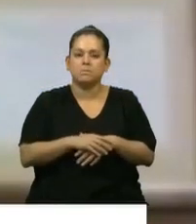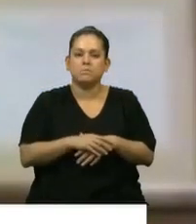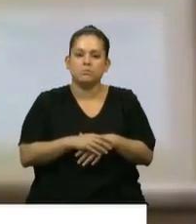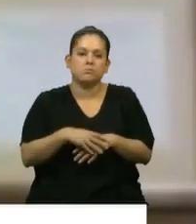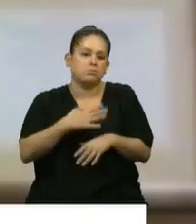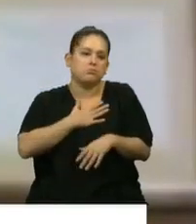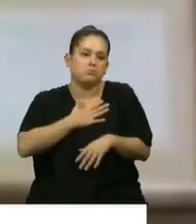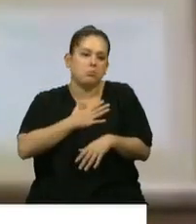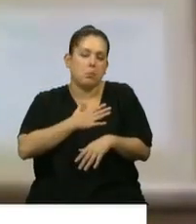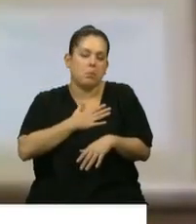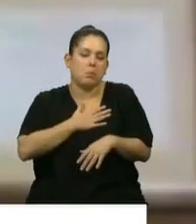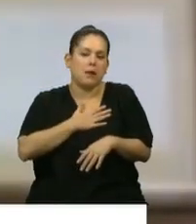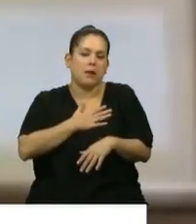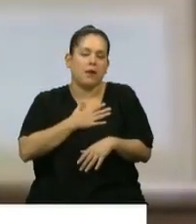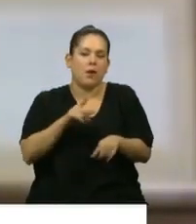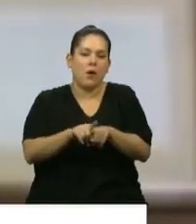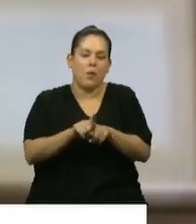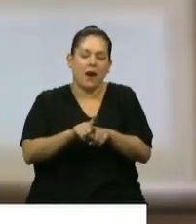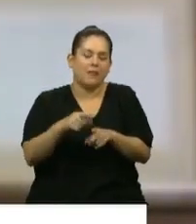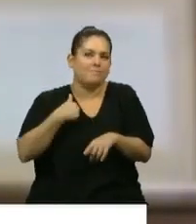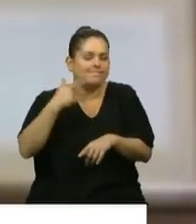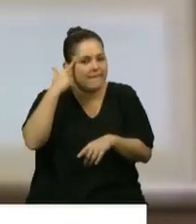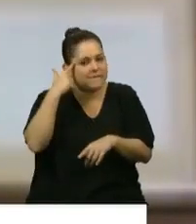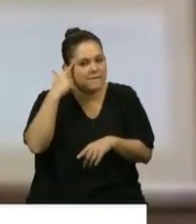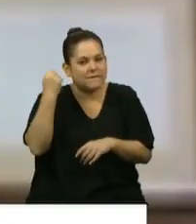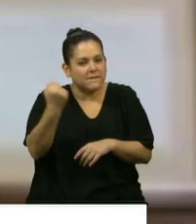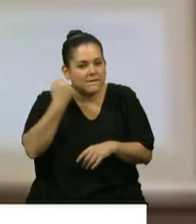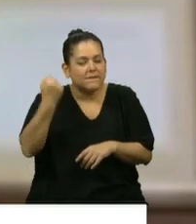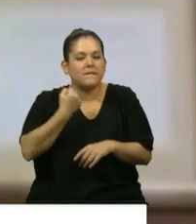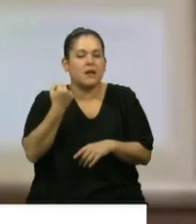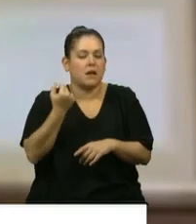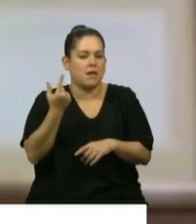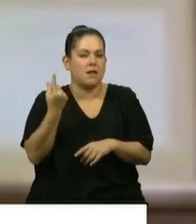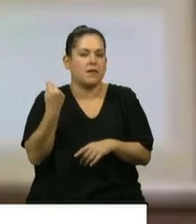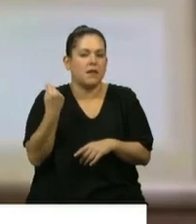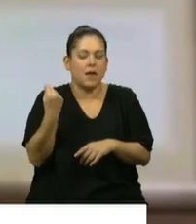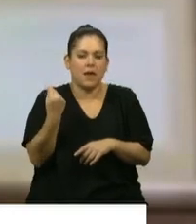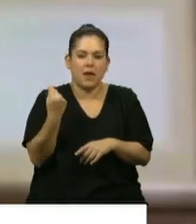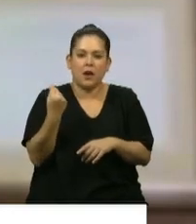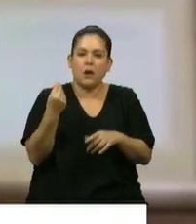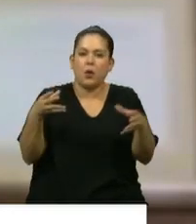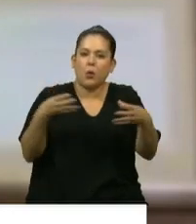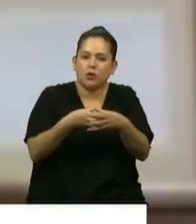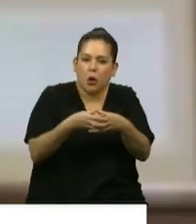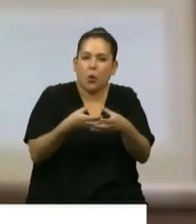expresión de deseos que creo yo compartimos la totalidad de nuestro bloque,